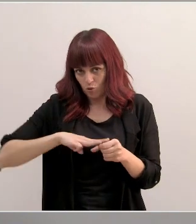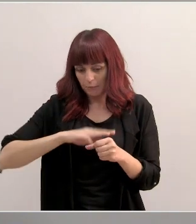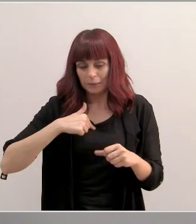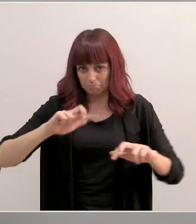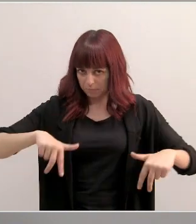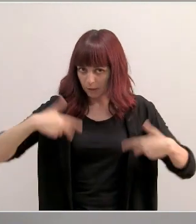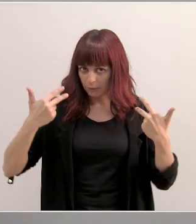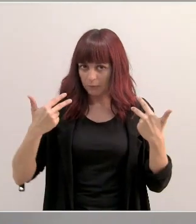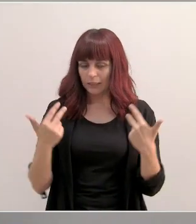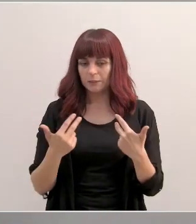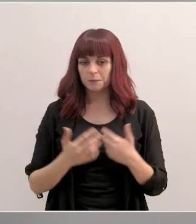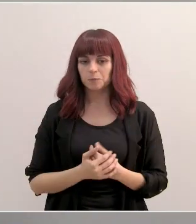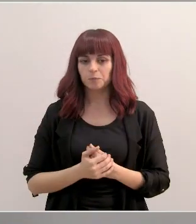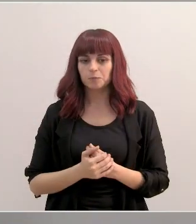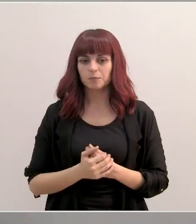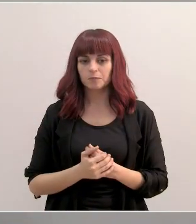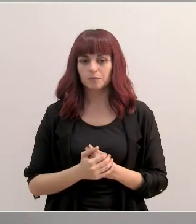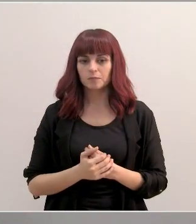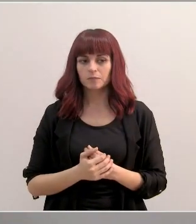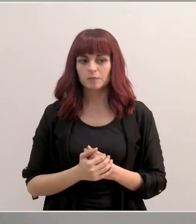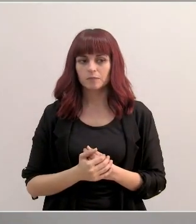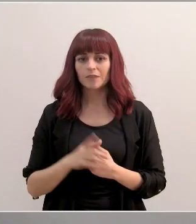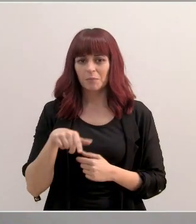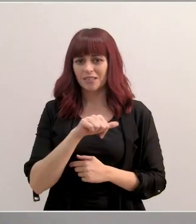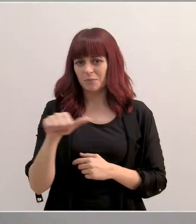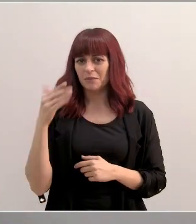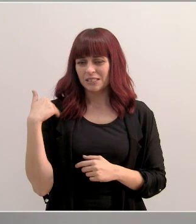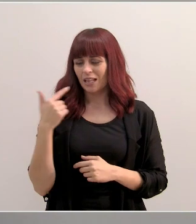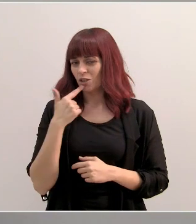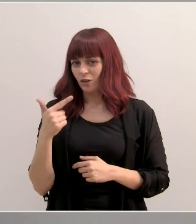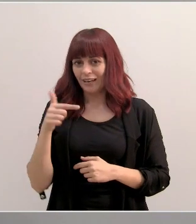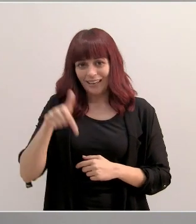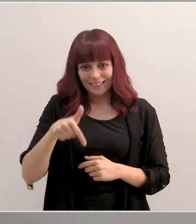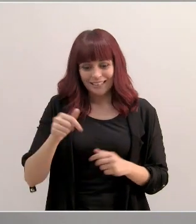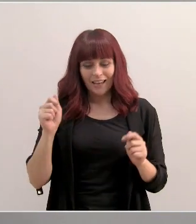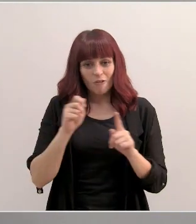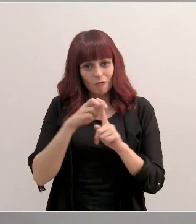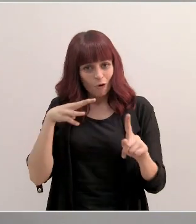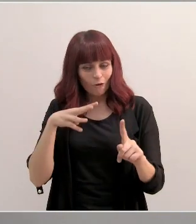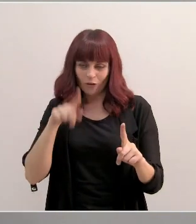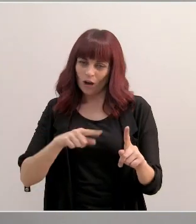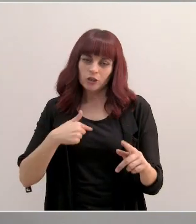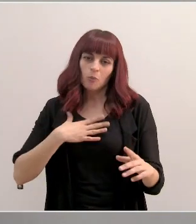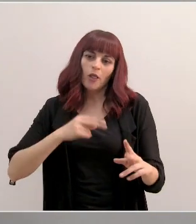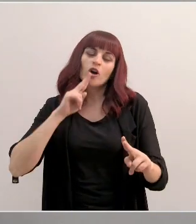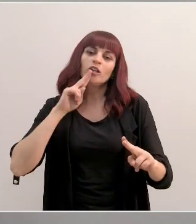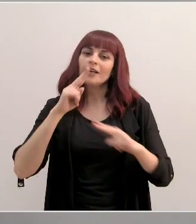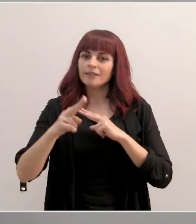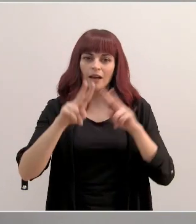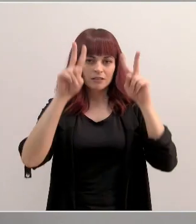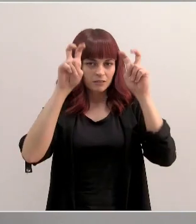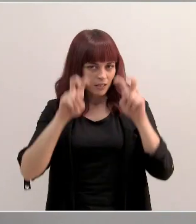a permitir, y se lo comenté también, se lo dije también la semana pasada, que este no es el foro. Yo puedo contestar sobre cualquier